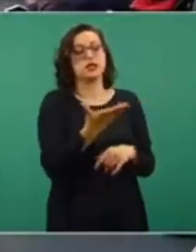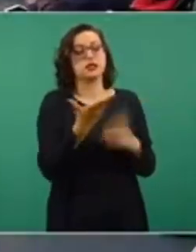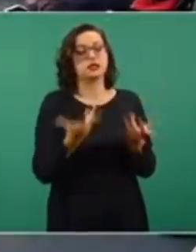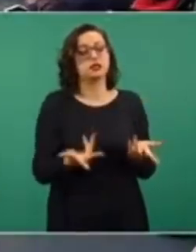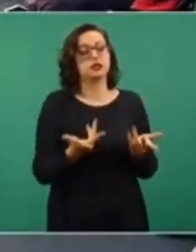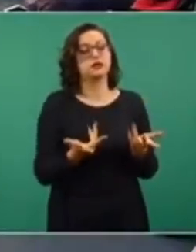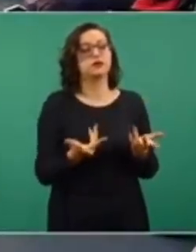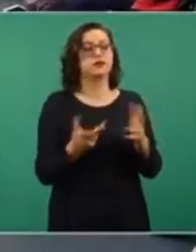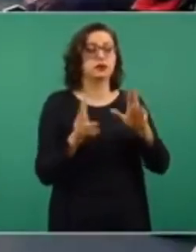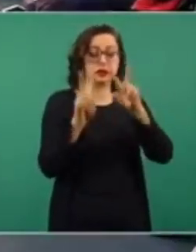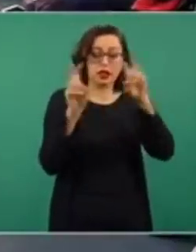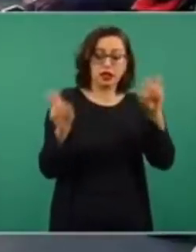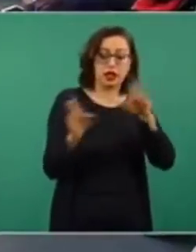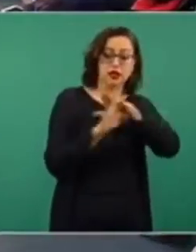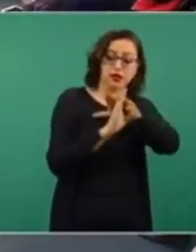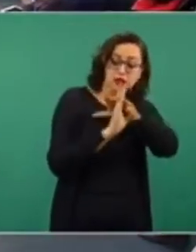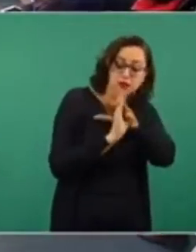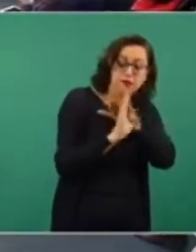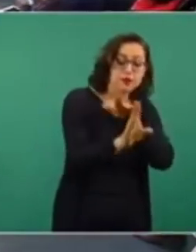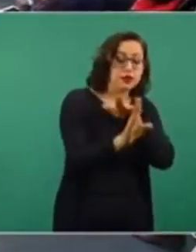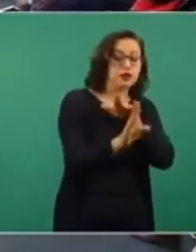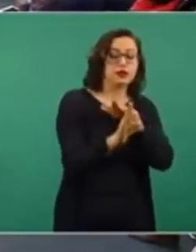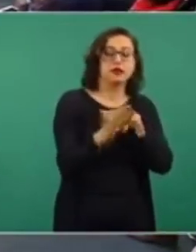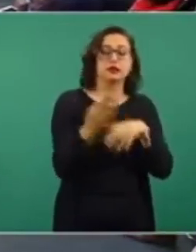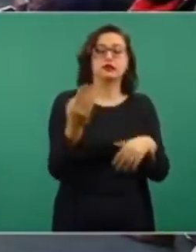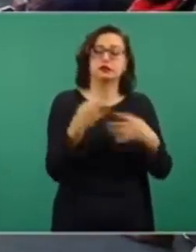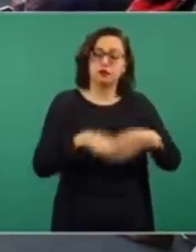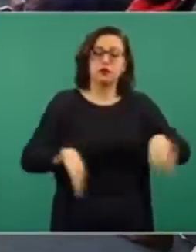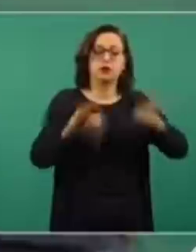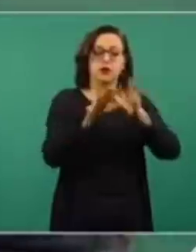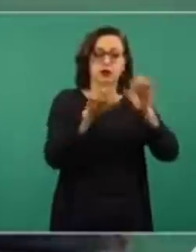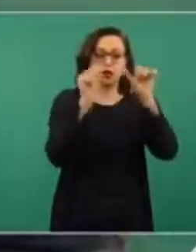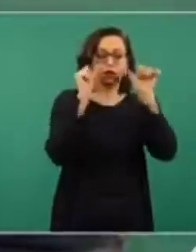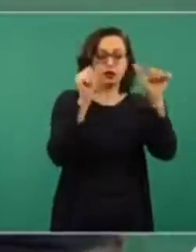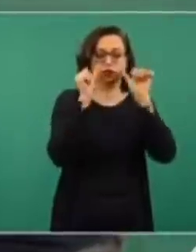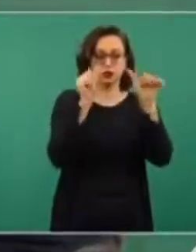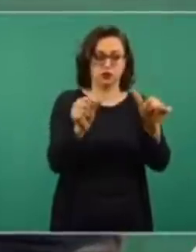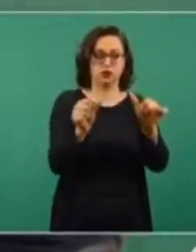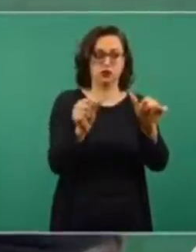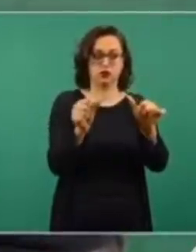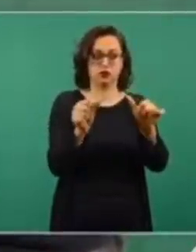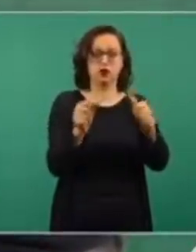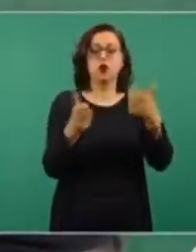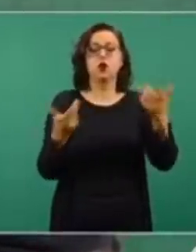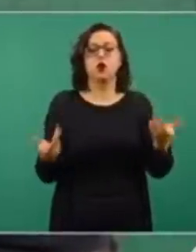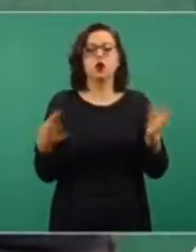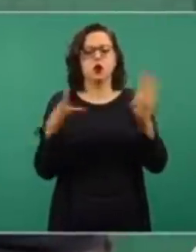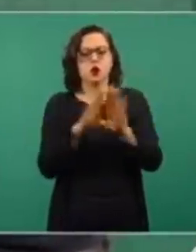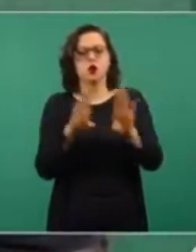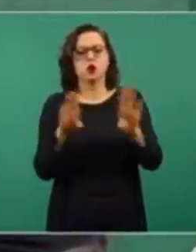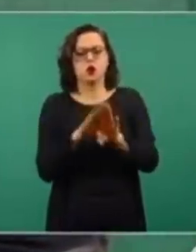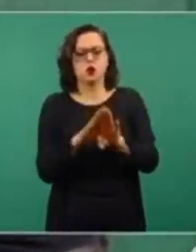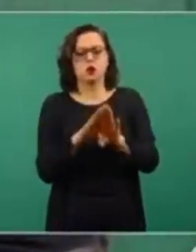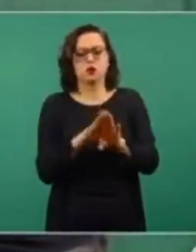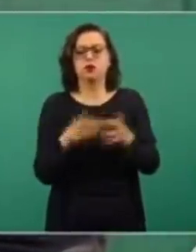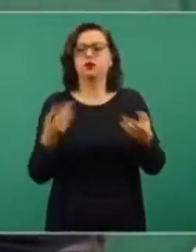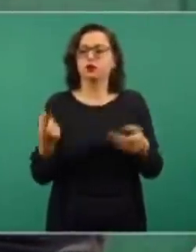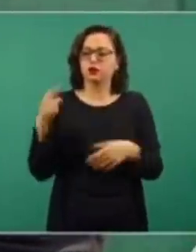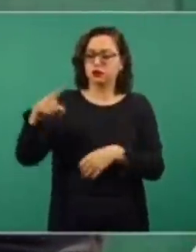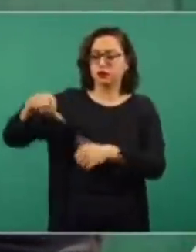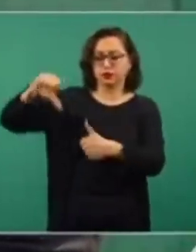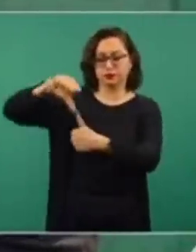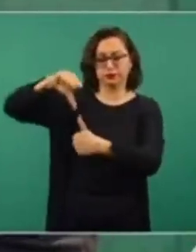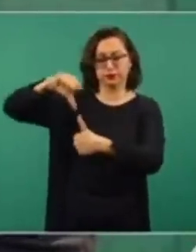dándole importancia al desarrollo de Guatemala,